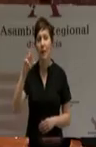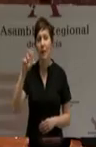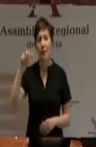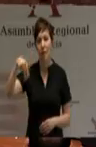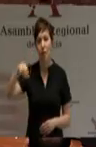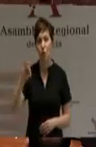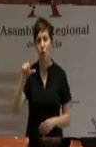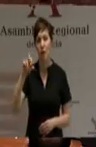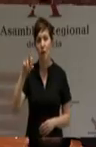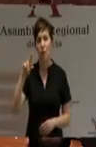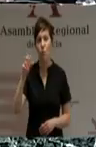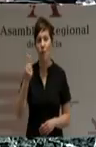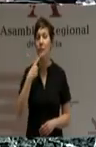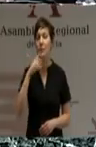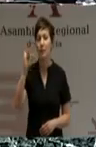Sí.